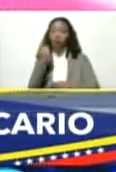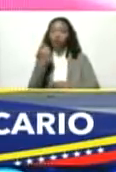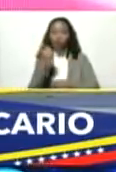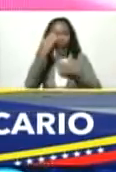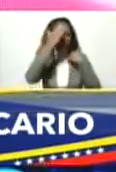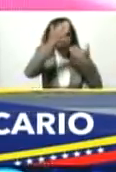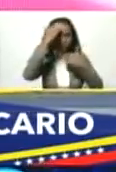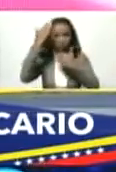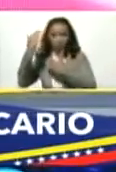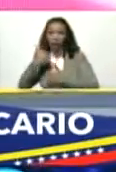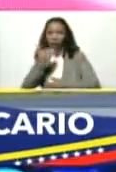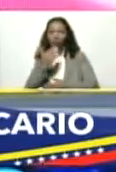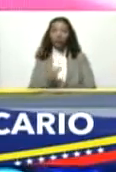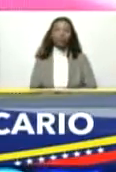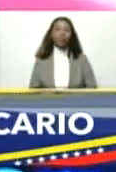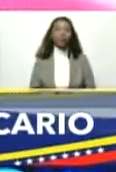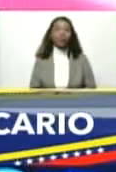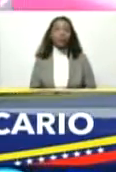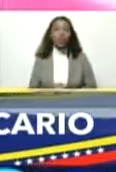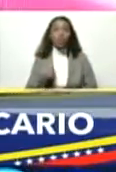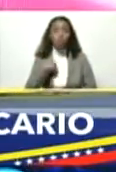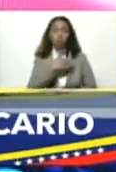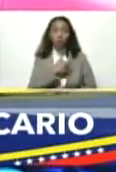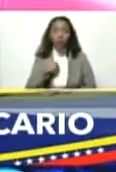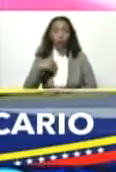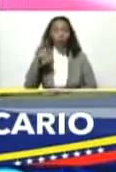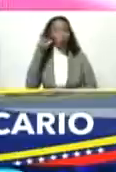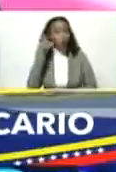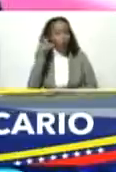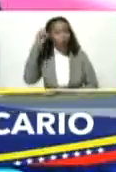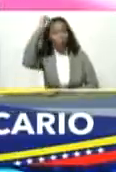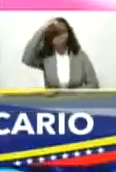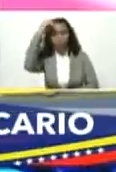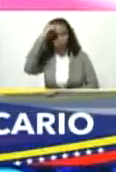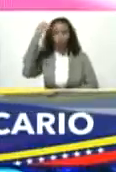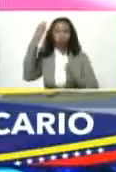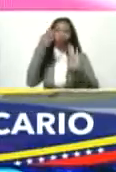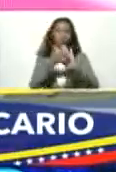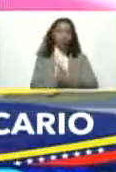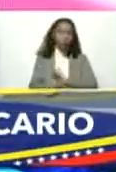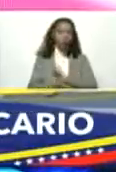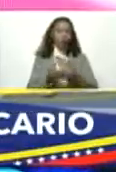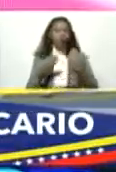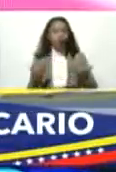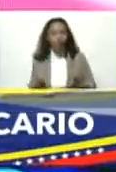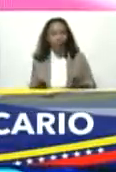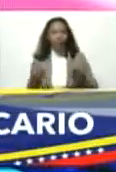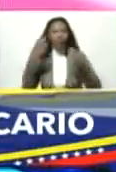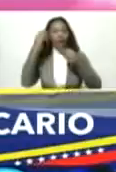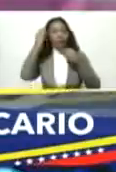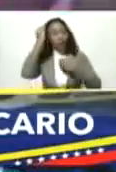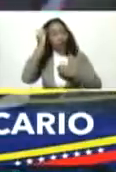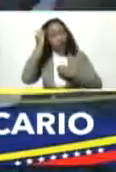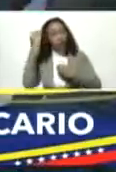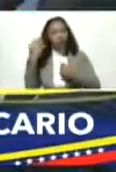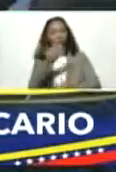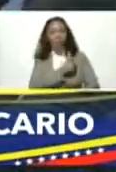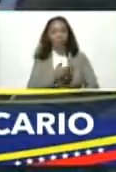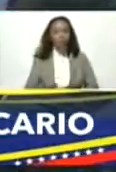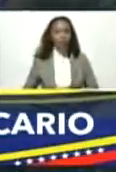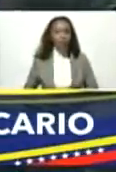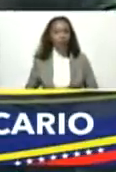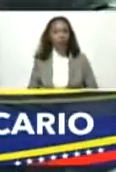saludo también bueno yo quisiera escuchar las opiniones reflexiones del presidente